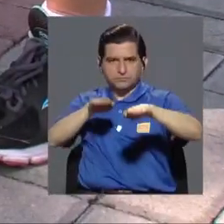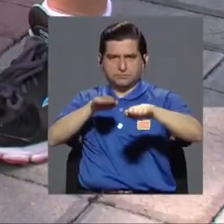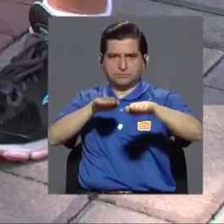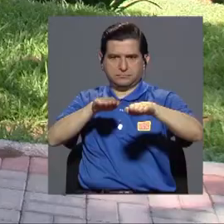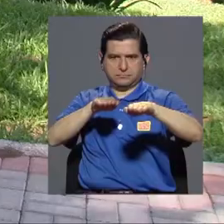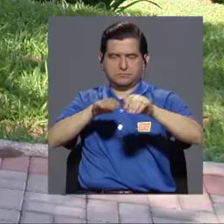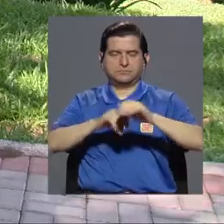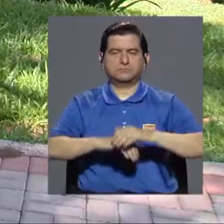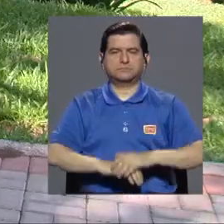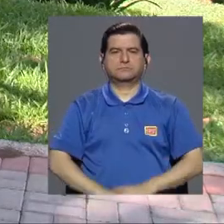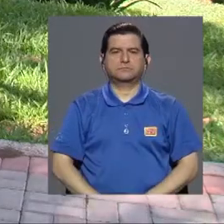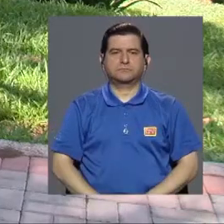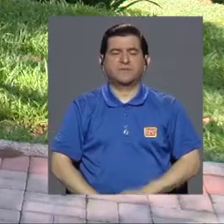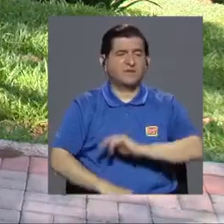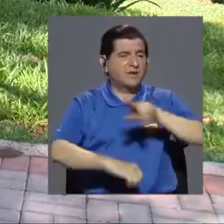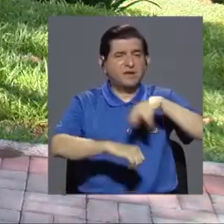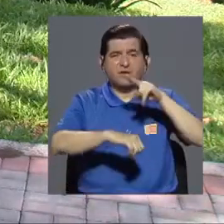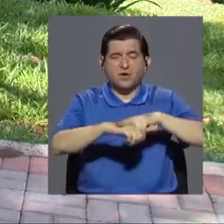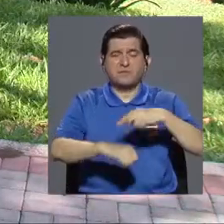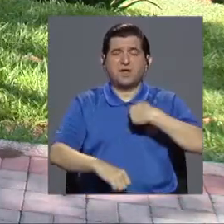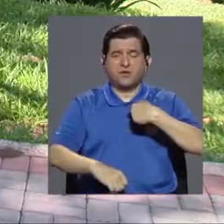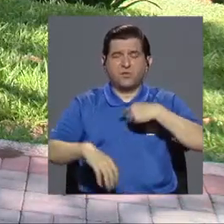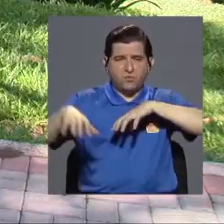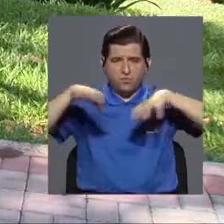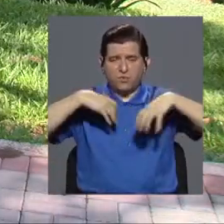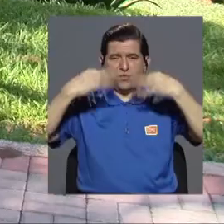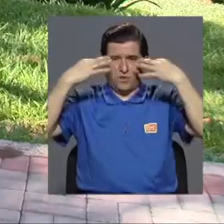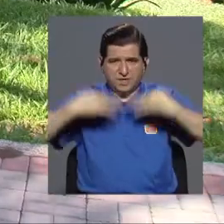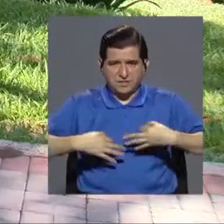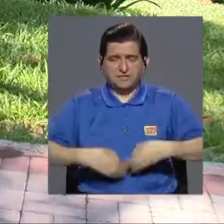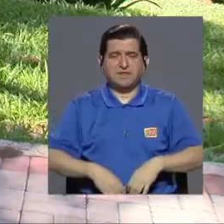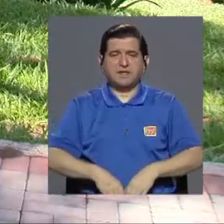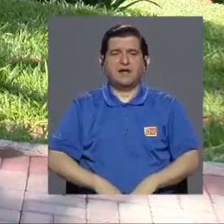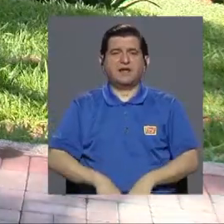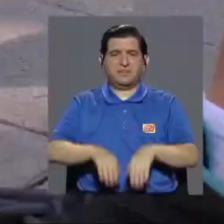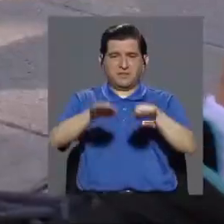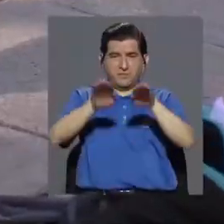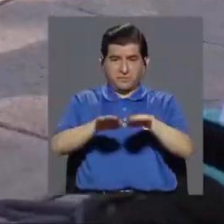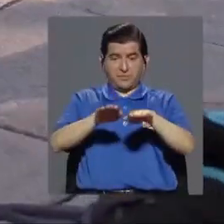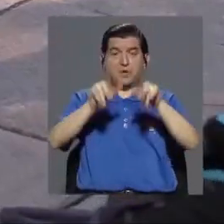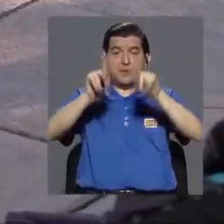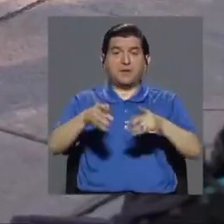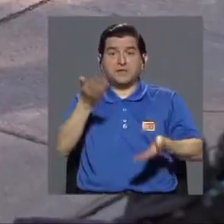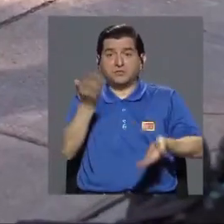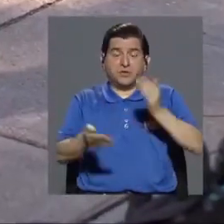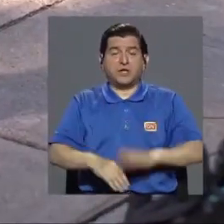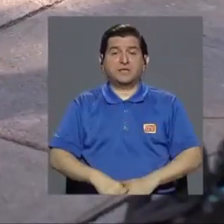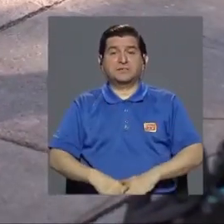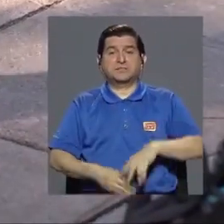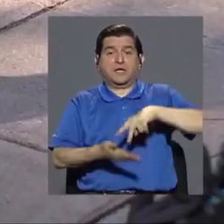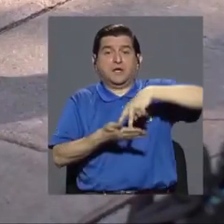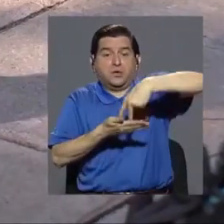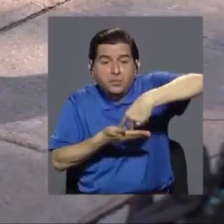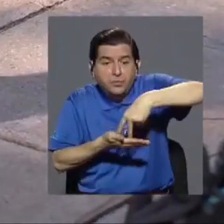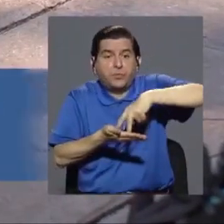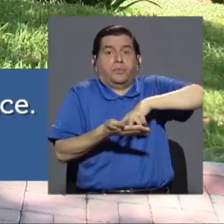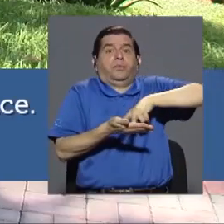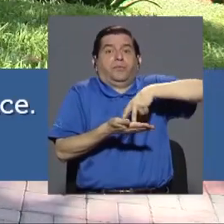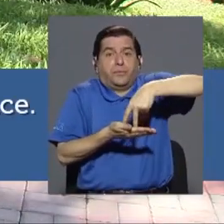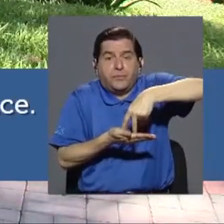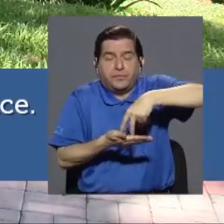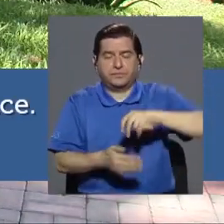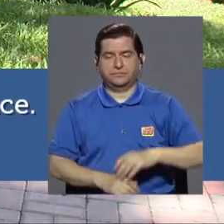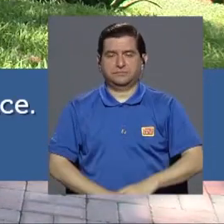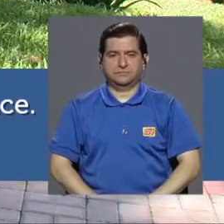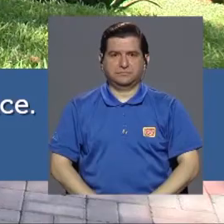adelante del otro es usual que cuando se realiza un ejercicio con los pies en paralelo la persona tienda a desbalancearse hacia el frente